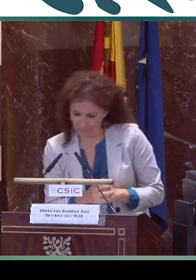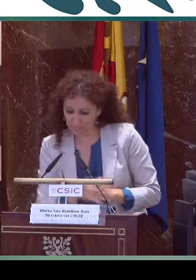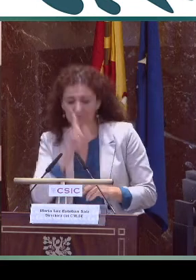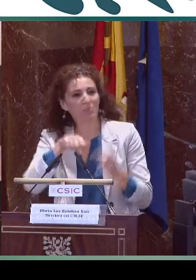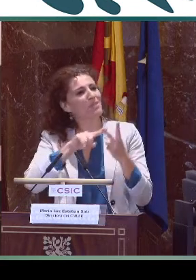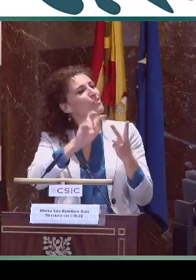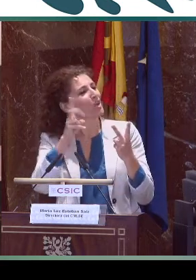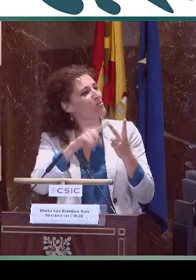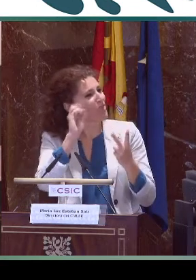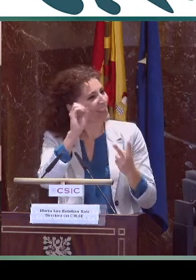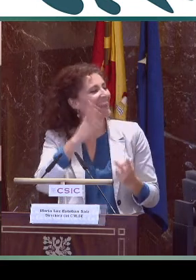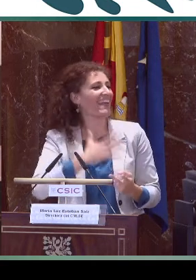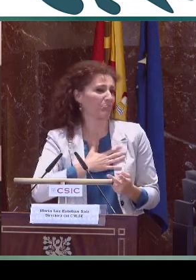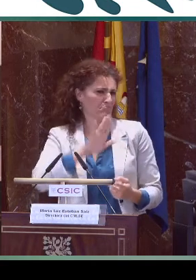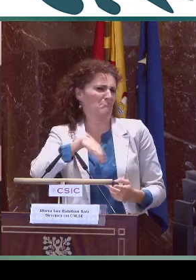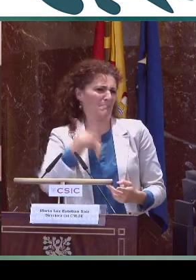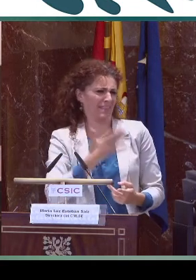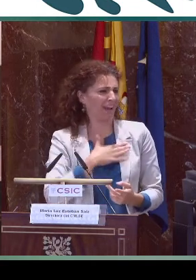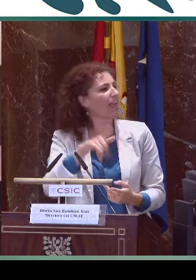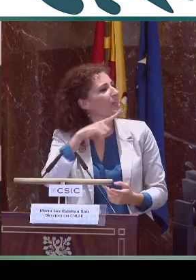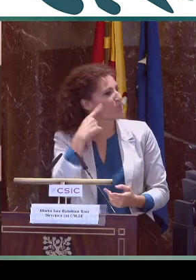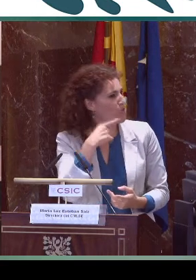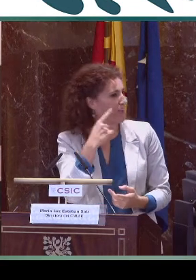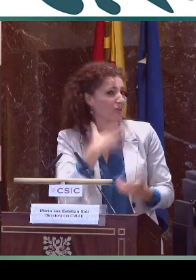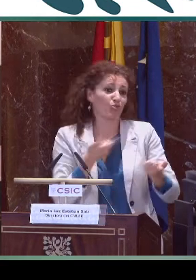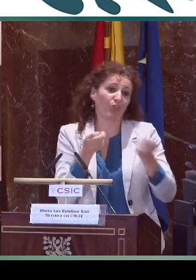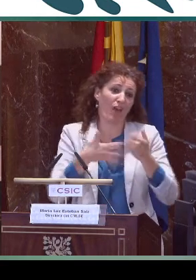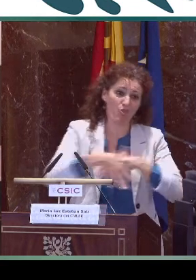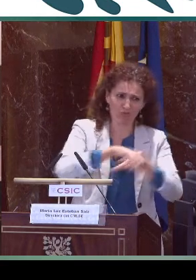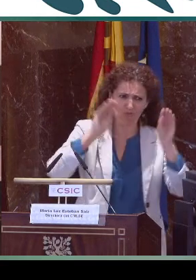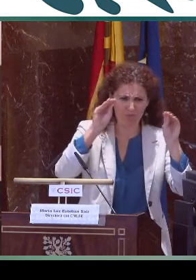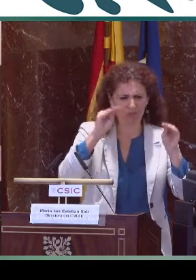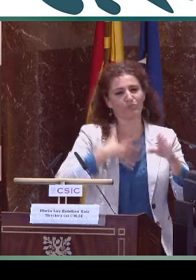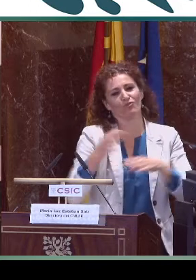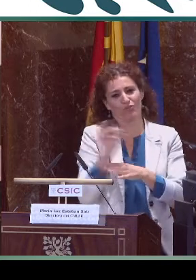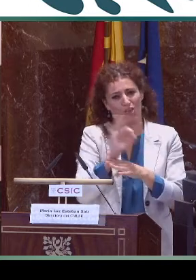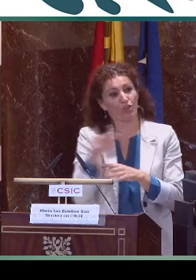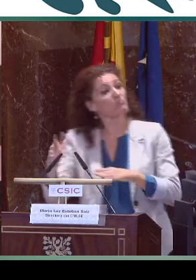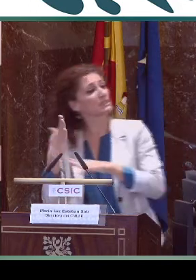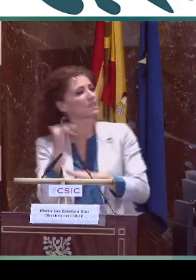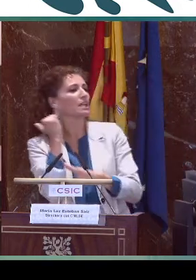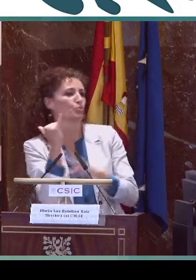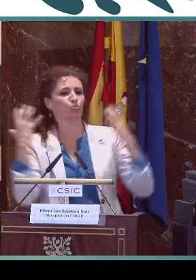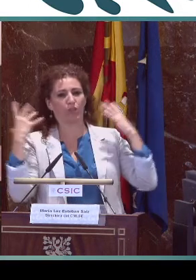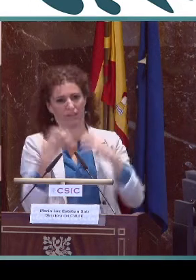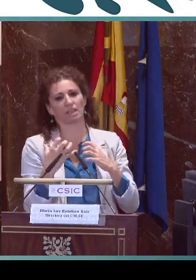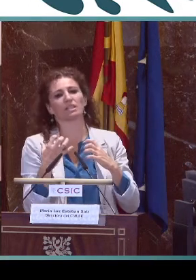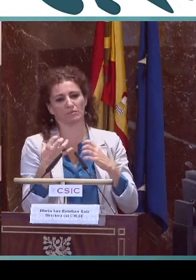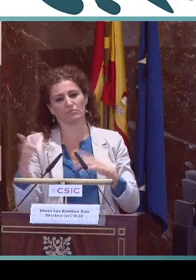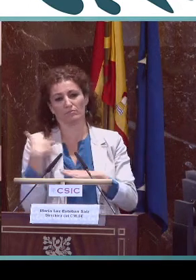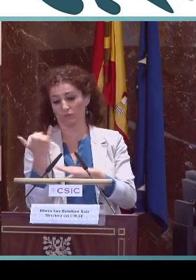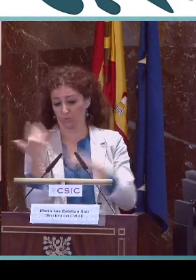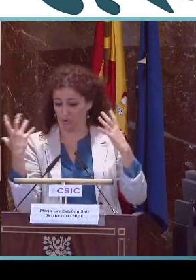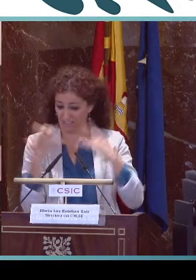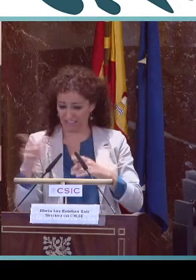don Javier Arroyo. Y una segunda ponencia plenaria, en este caso en el día de mañana, impartida por Emilio Ferreiro,